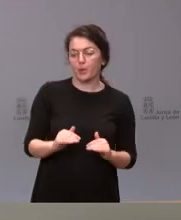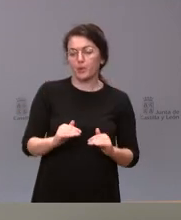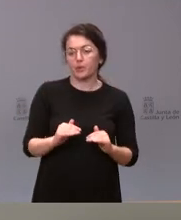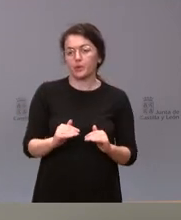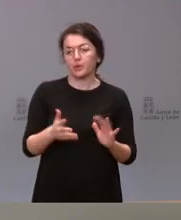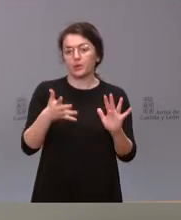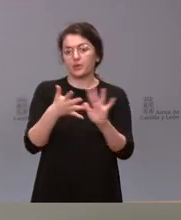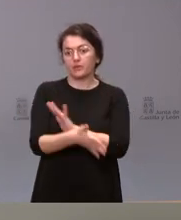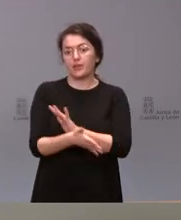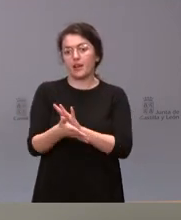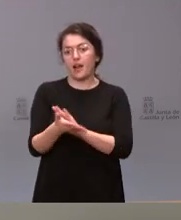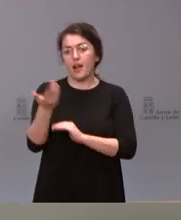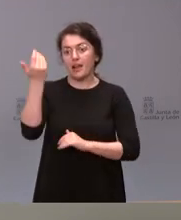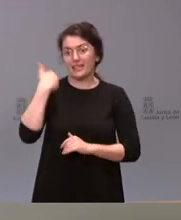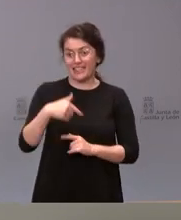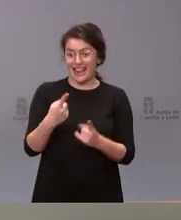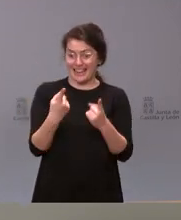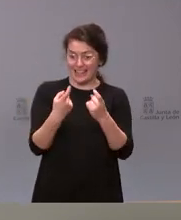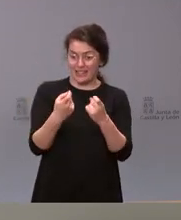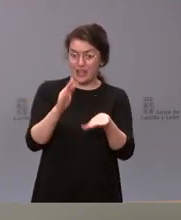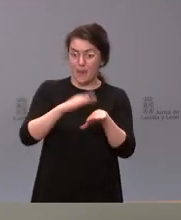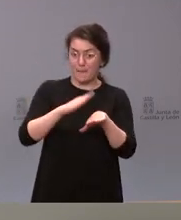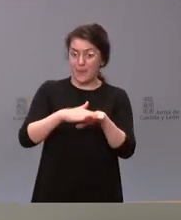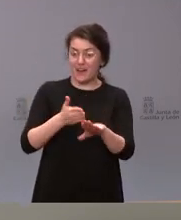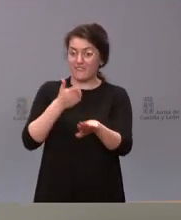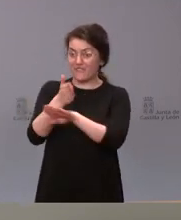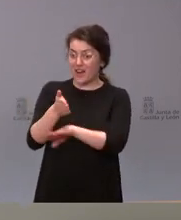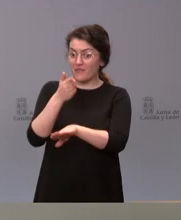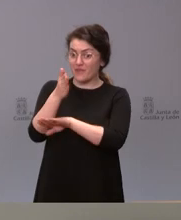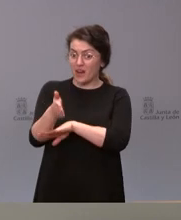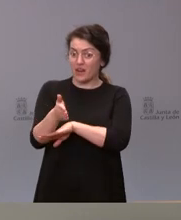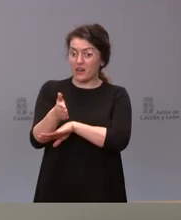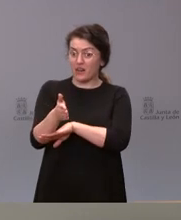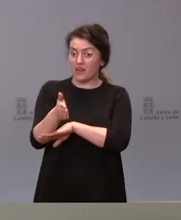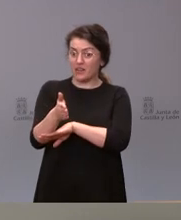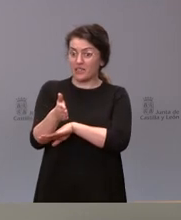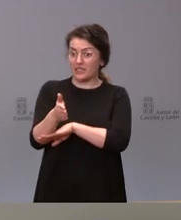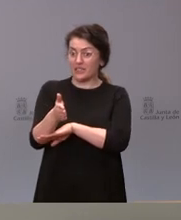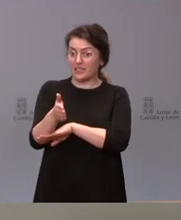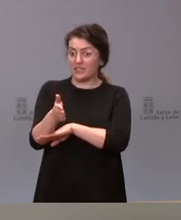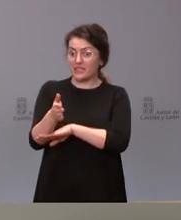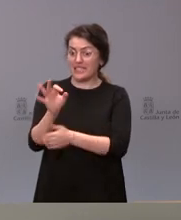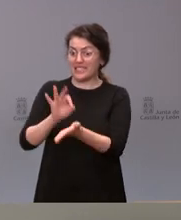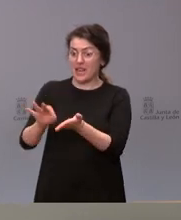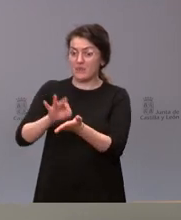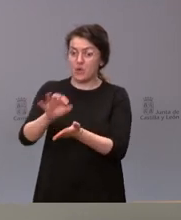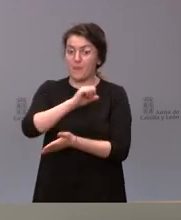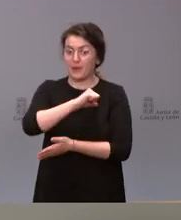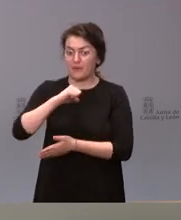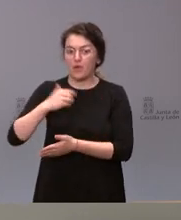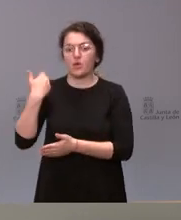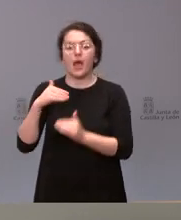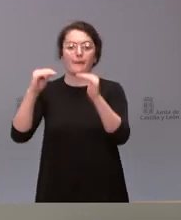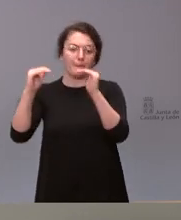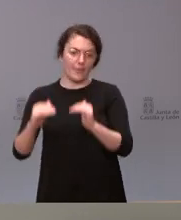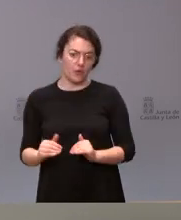de necesidad de acudir a la atención de personas en Castilla y León por los servicios privados ante la situación de saturación